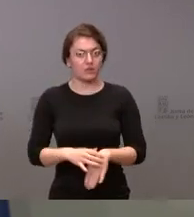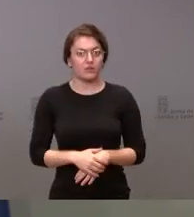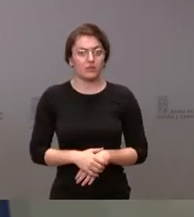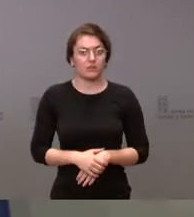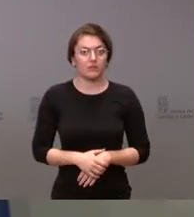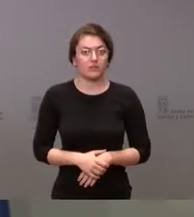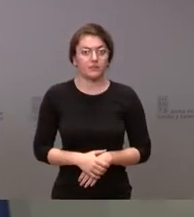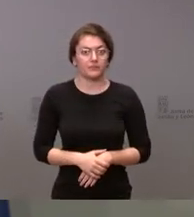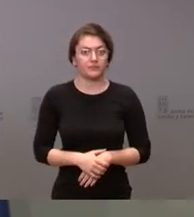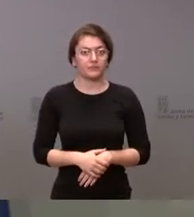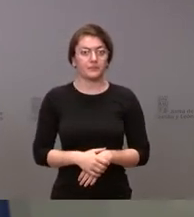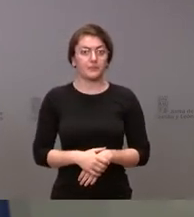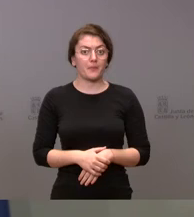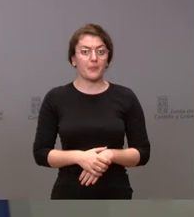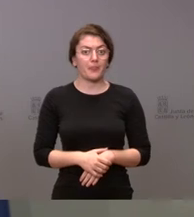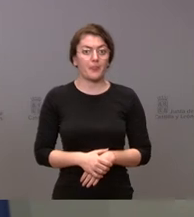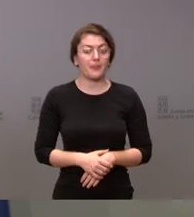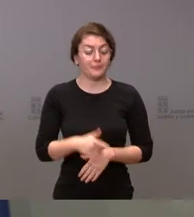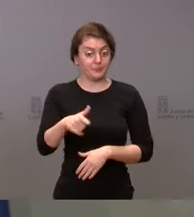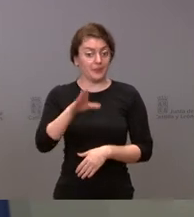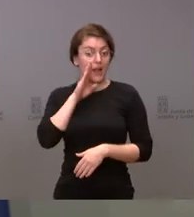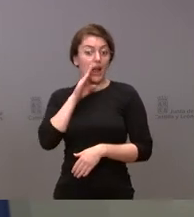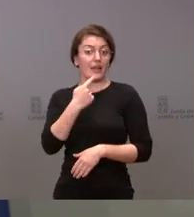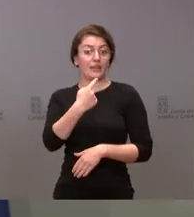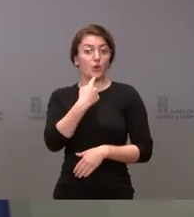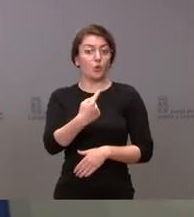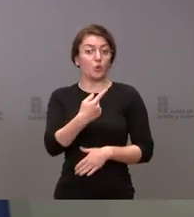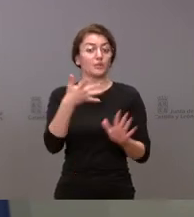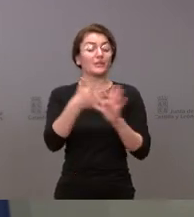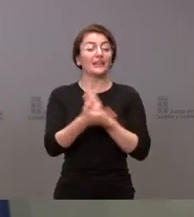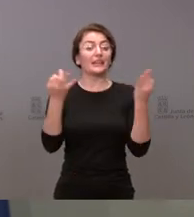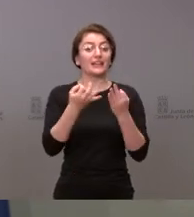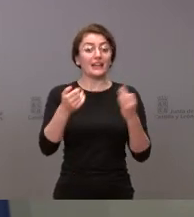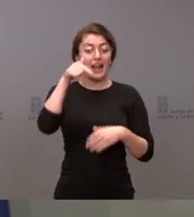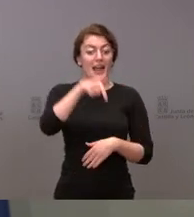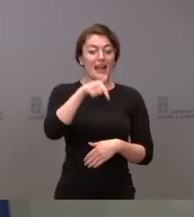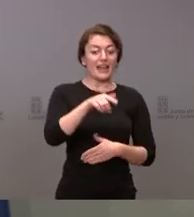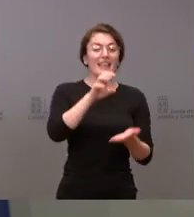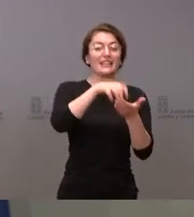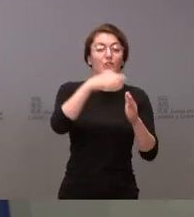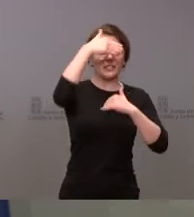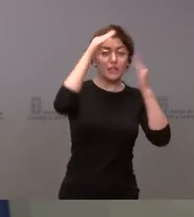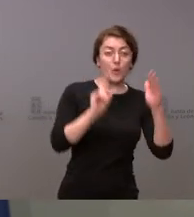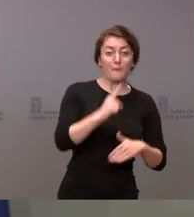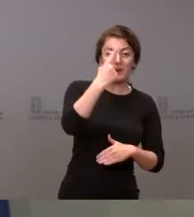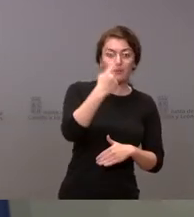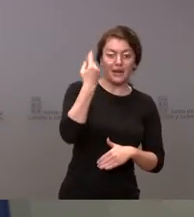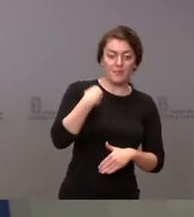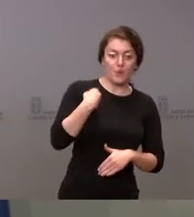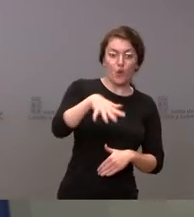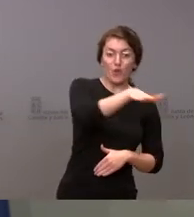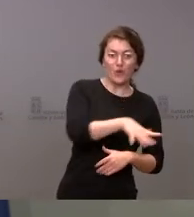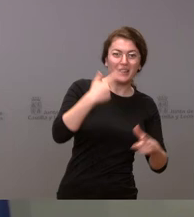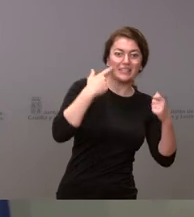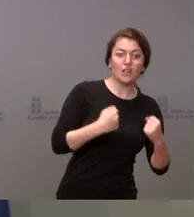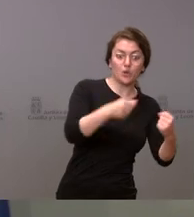La redacción que les he citado es que se dispone, por tanto, en los centros de atención primaria de la Gerencia Regional de Salud, que se realice una